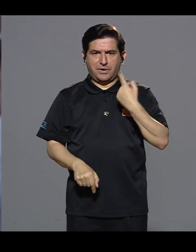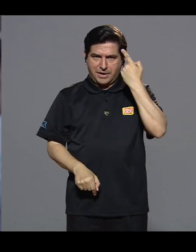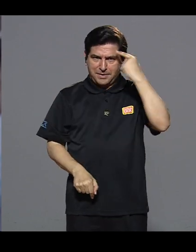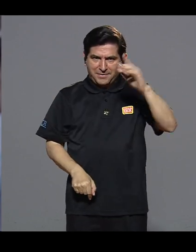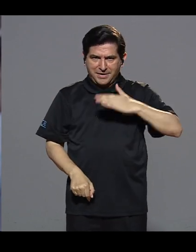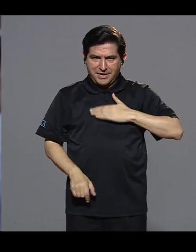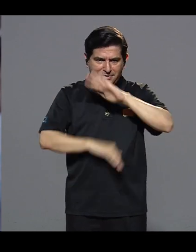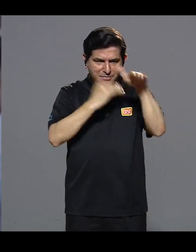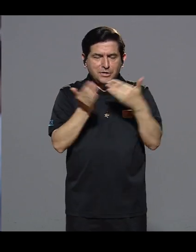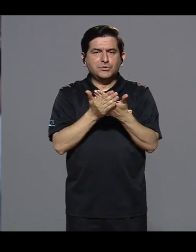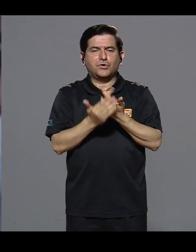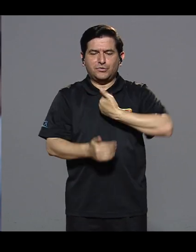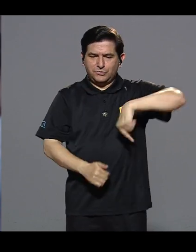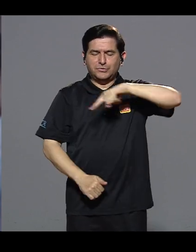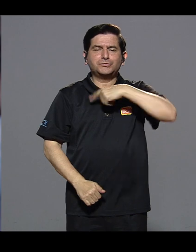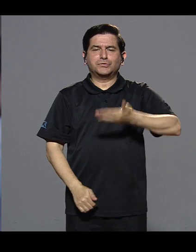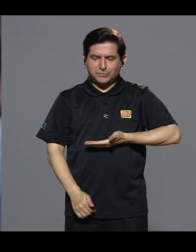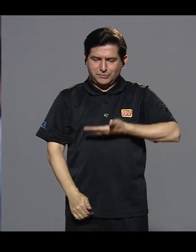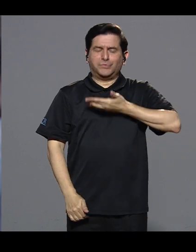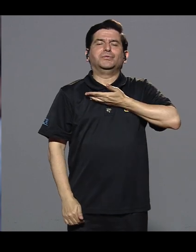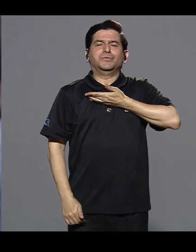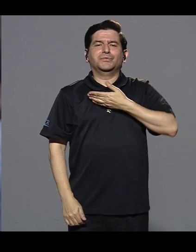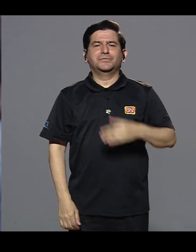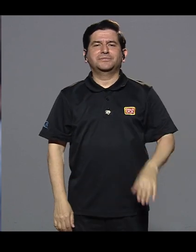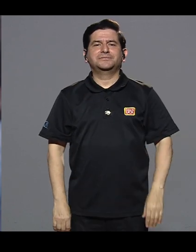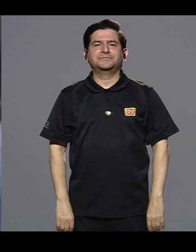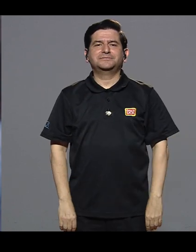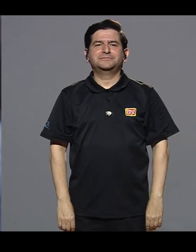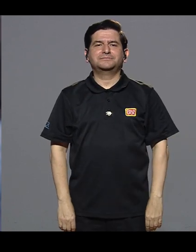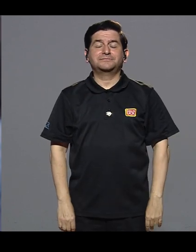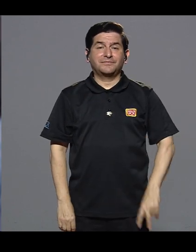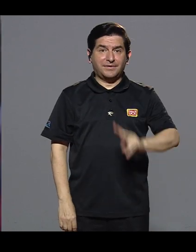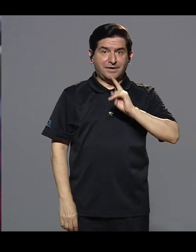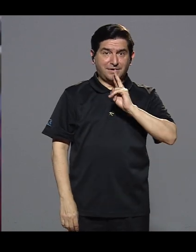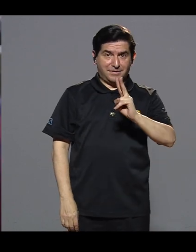verlo de la donde está ahora. Para mí y para todos es un orgullo.